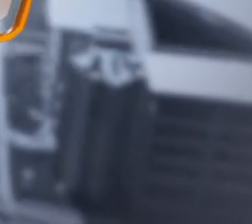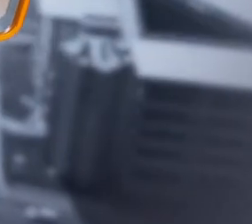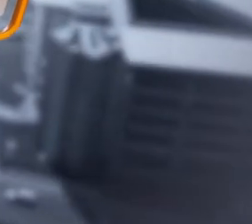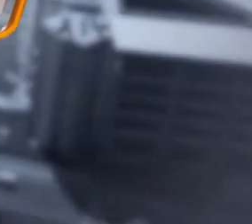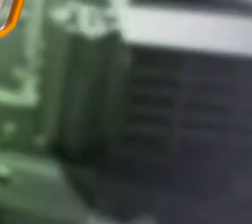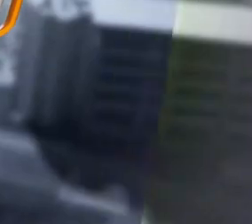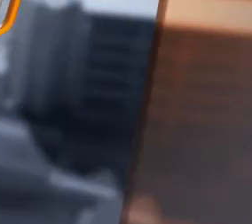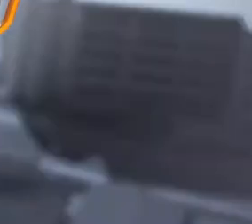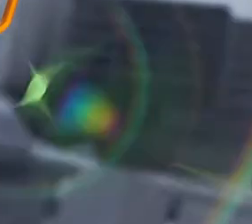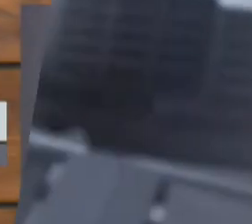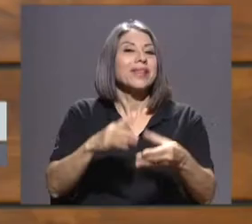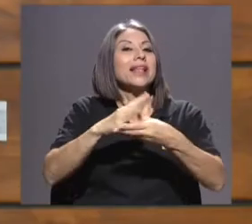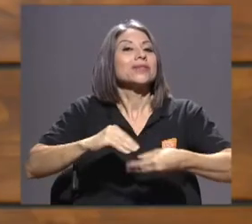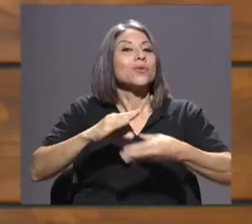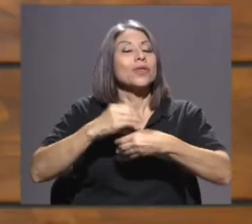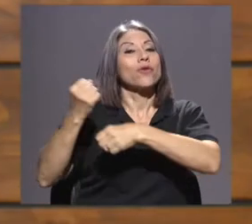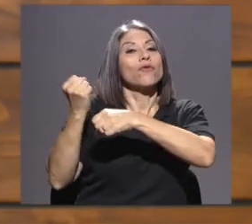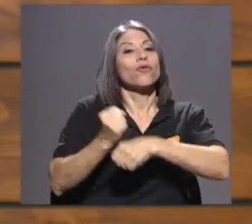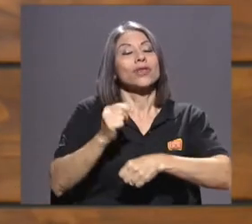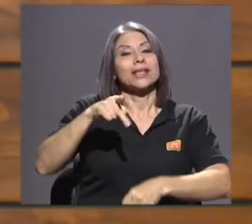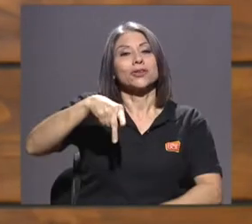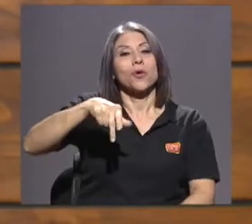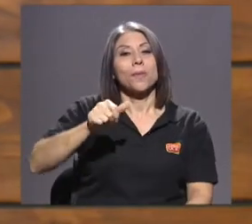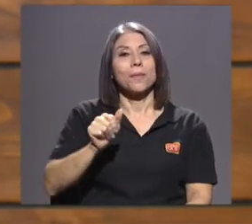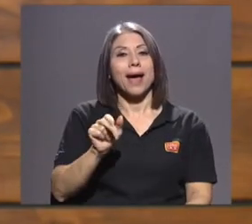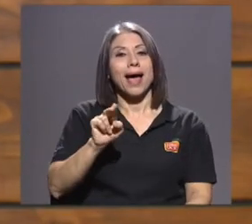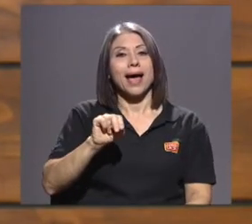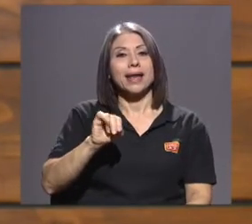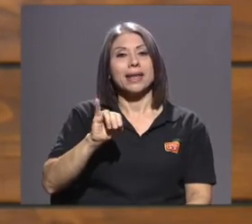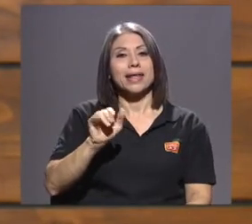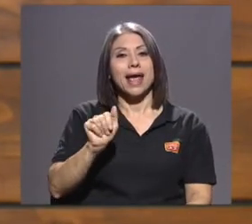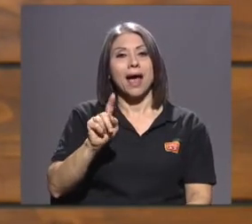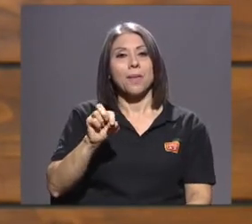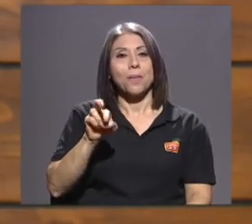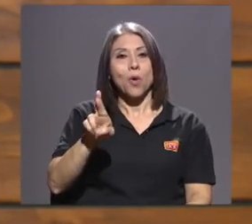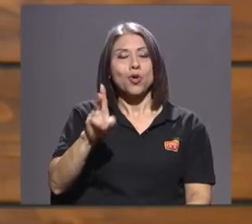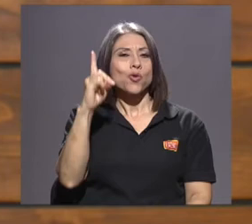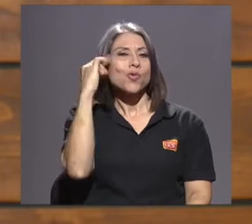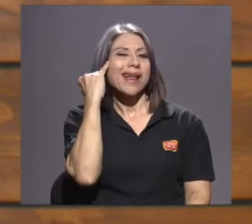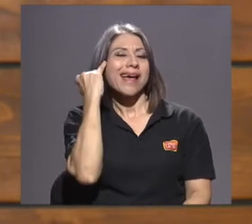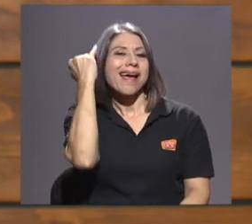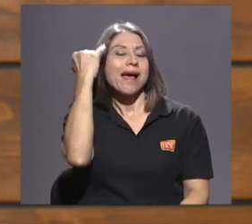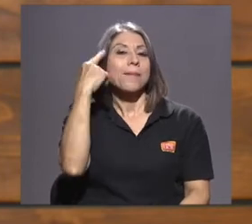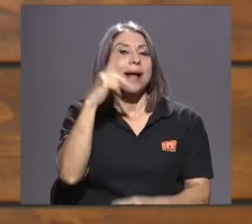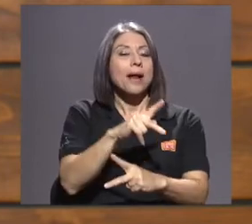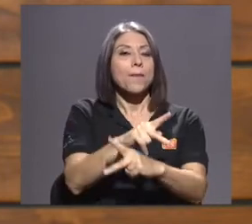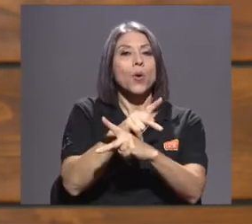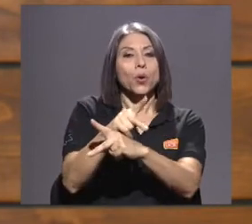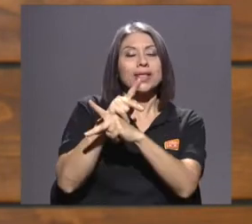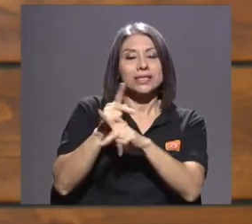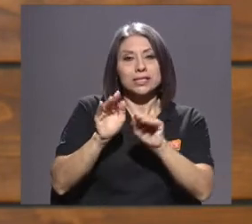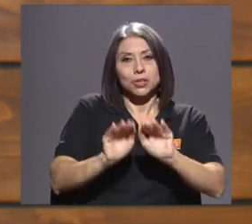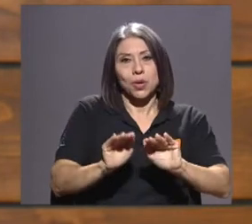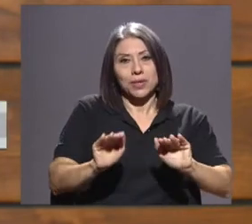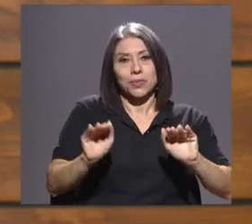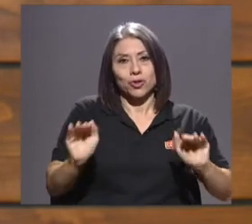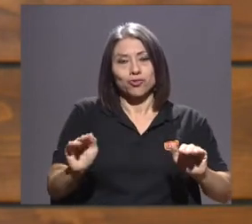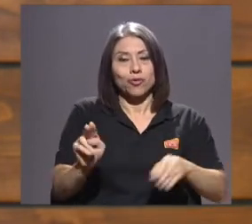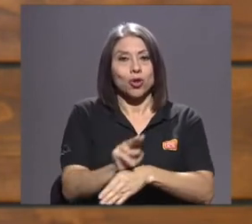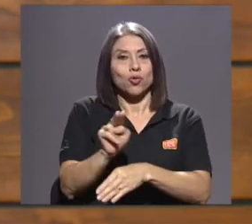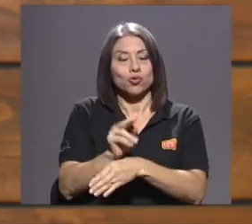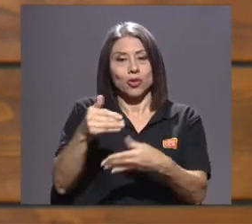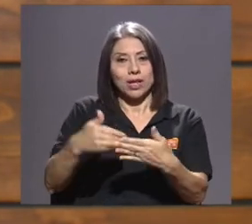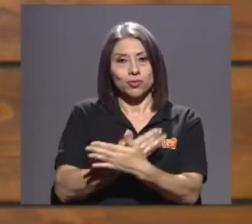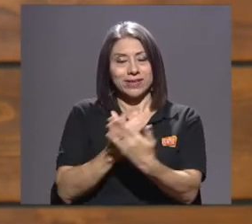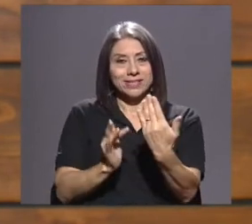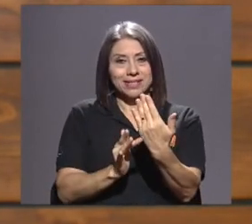Les cuento que la Fundación Pan y Amor implementó en el país una iniciativa para la protección de las personas menores de edad en el uso de las